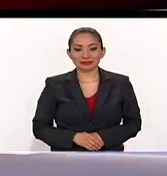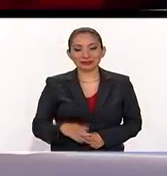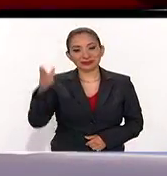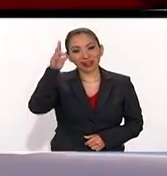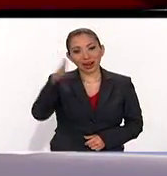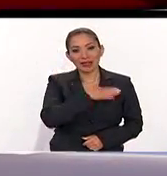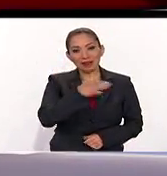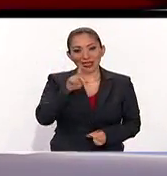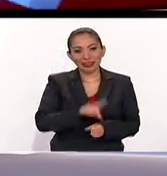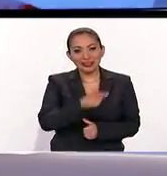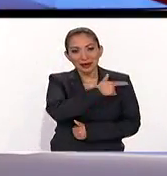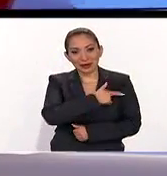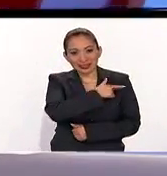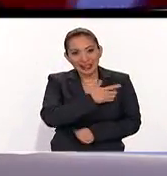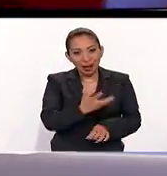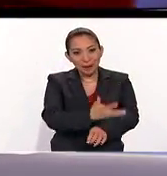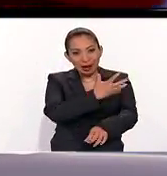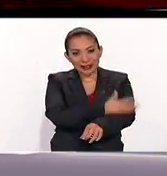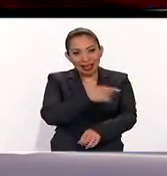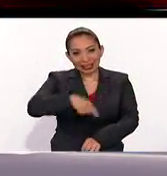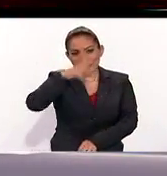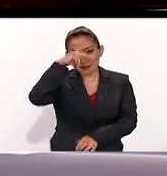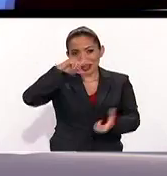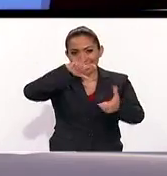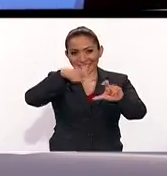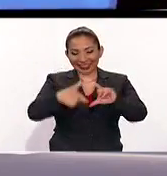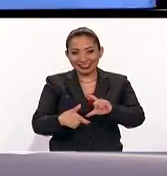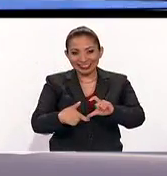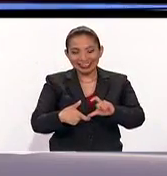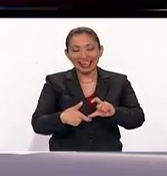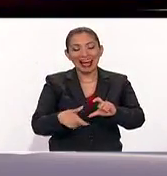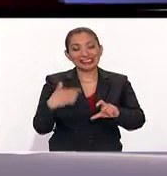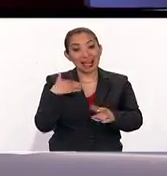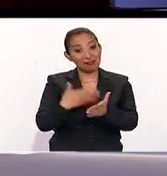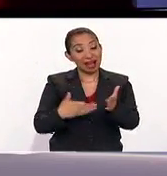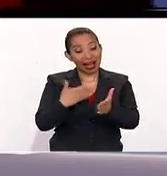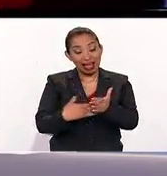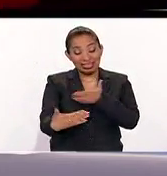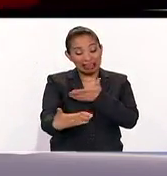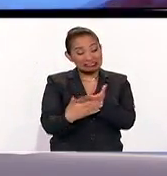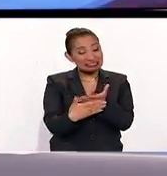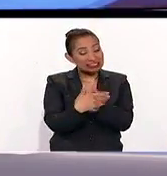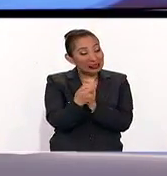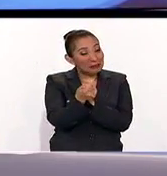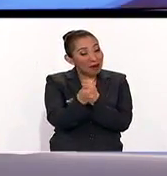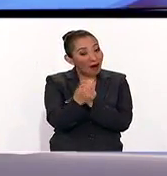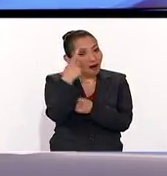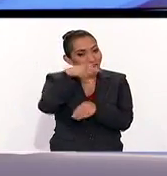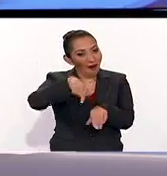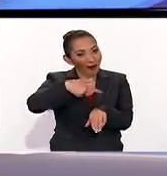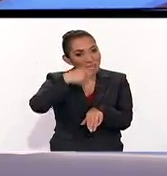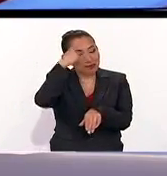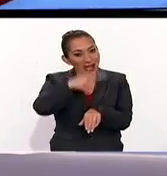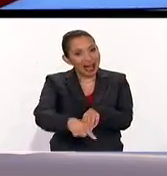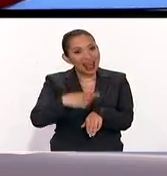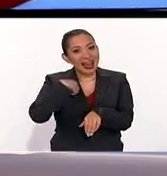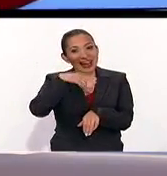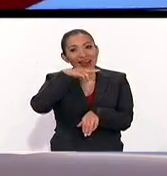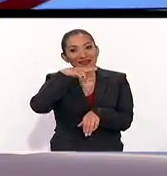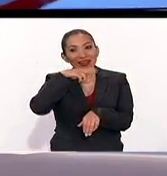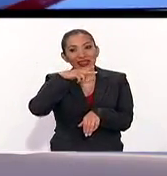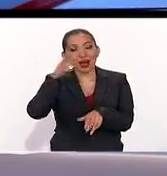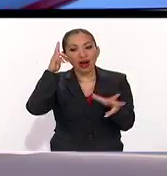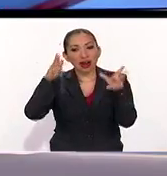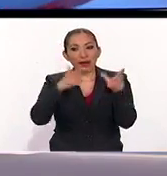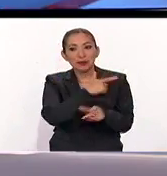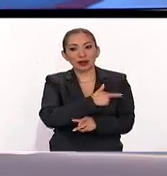¿Qué tal? Muy buenos días. Qué gusto que nos acompañe en México al día. Ya faltan tan solo unas horas para celebrar la Navidad. Saludo